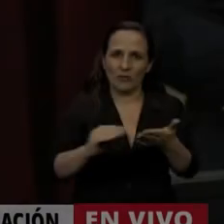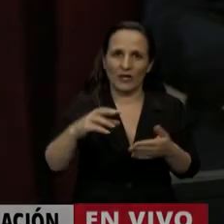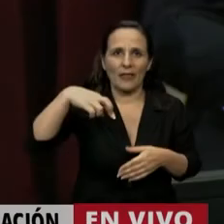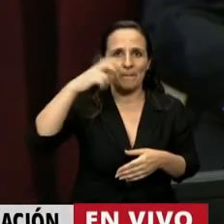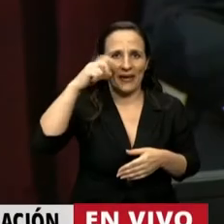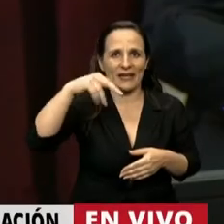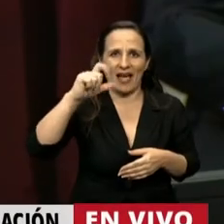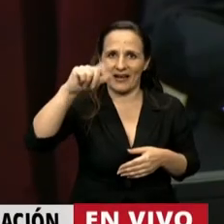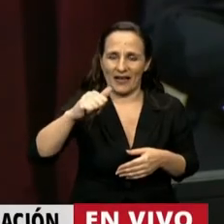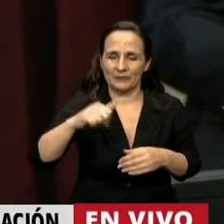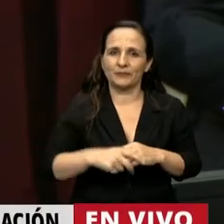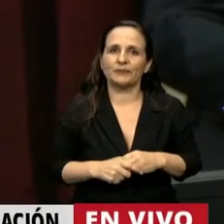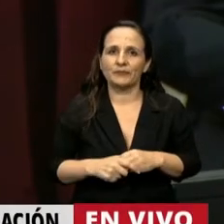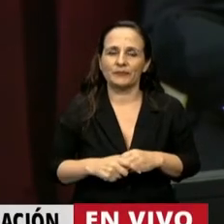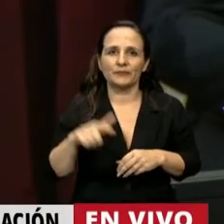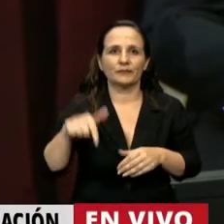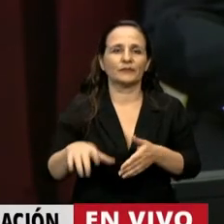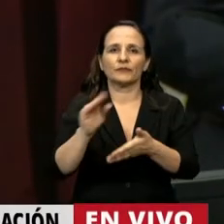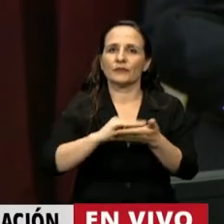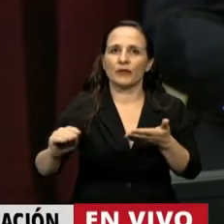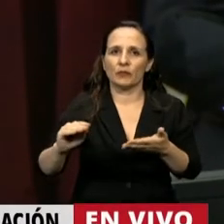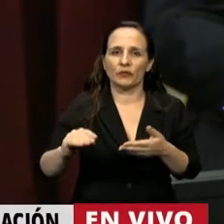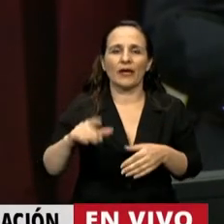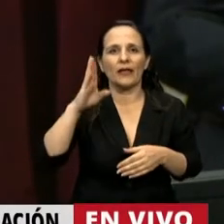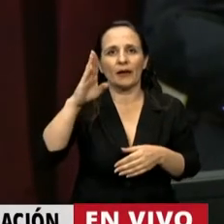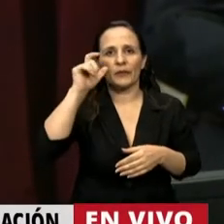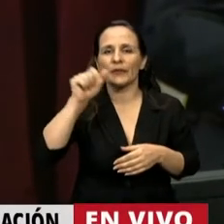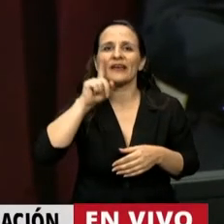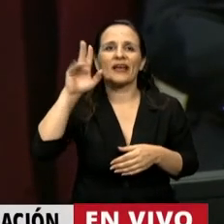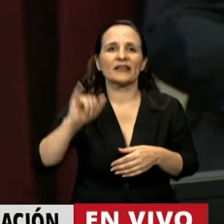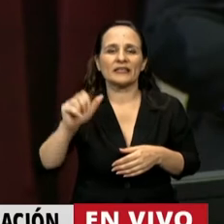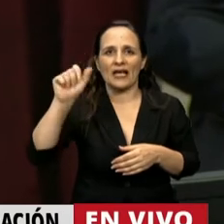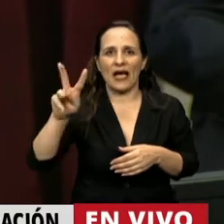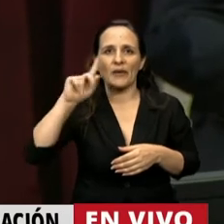En el uso de la palabra, la diputada Beatriz Luisa Ávila.